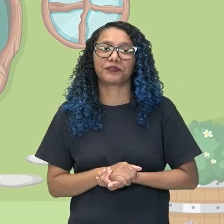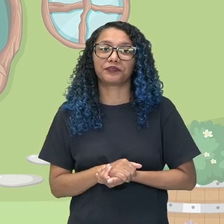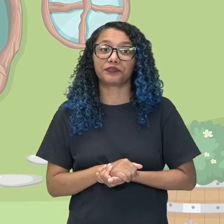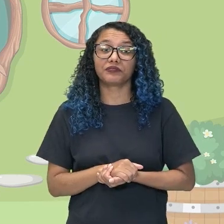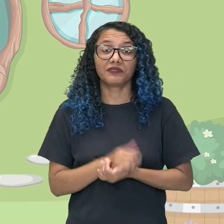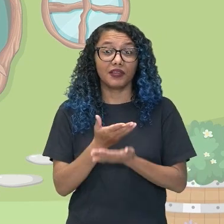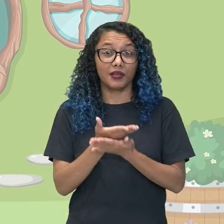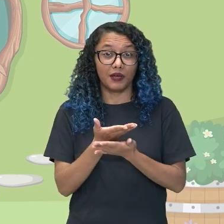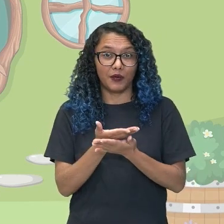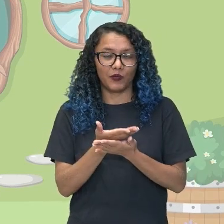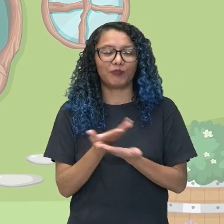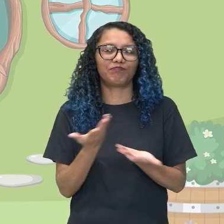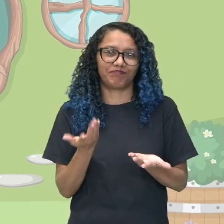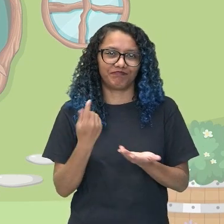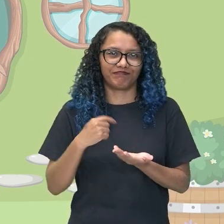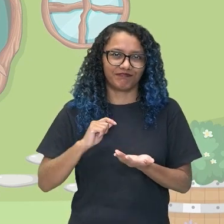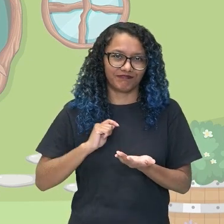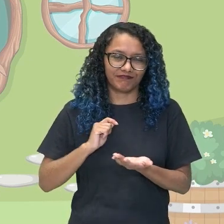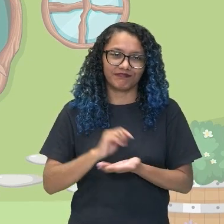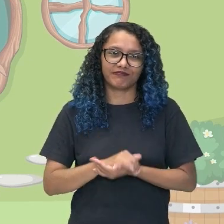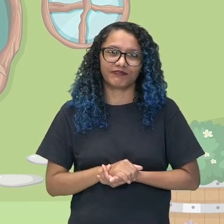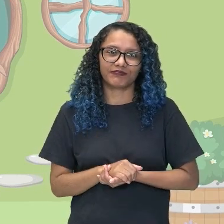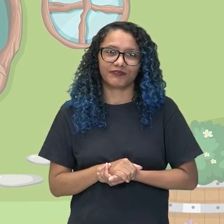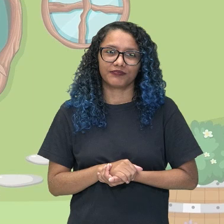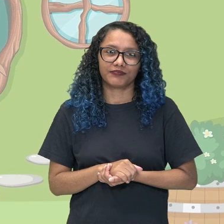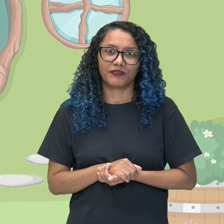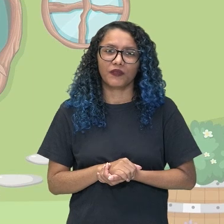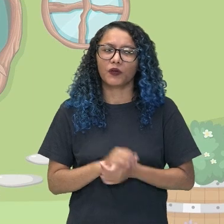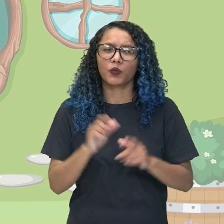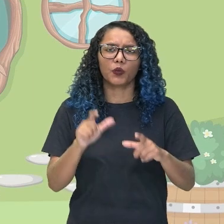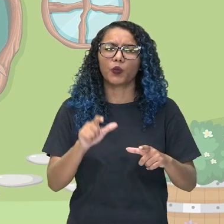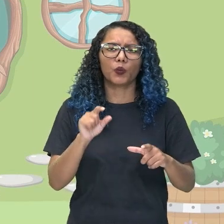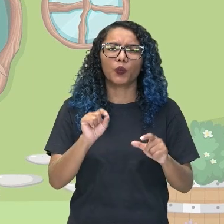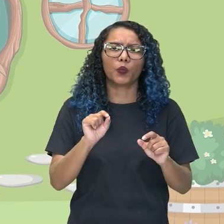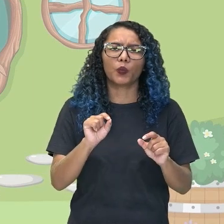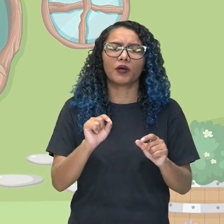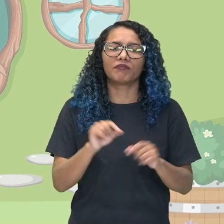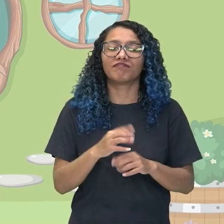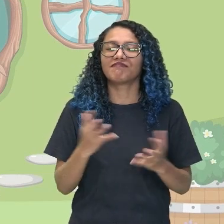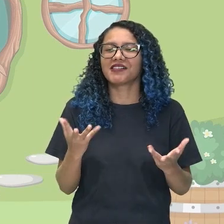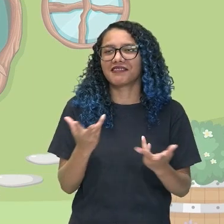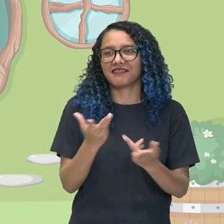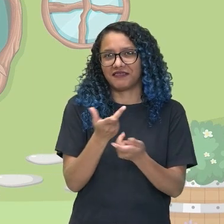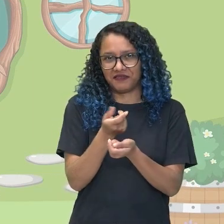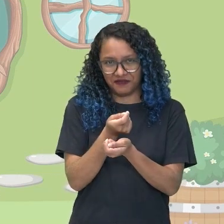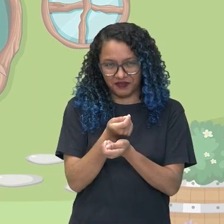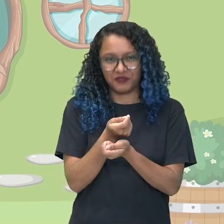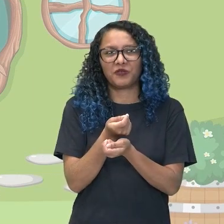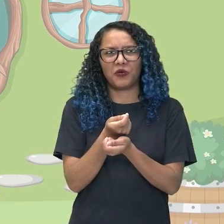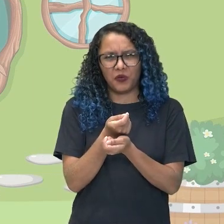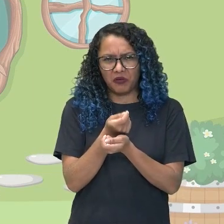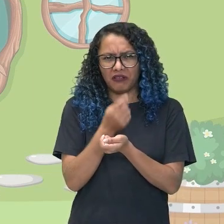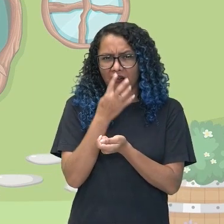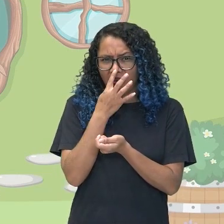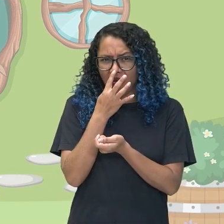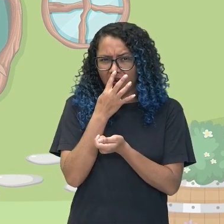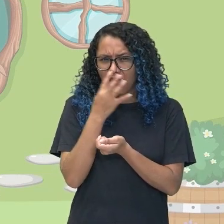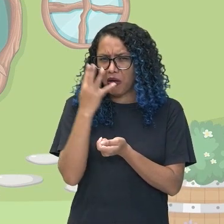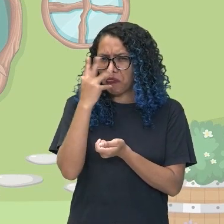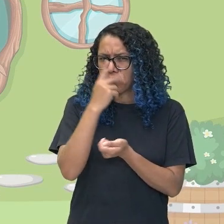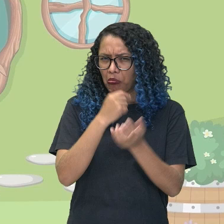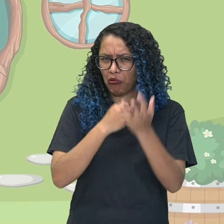clase de lengua española. Un escenario perfecto, encantador para